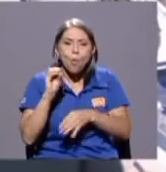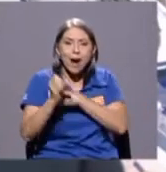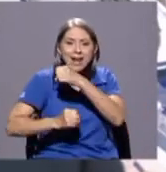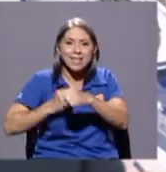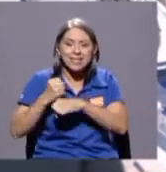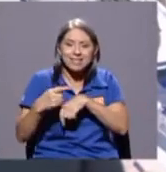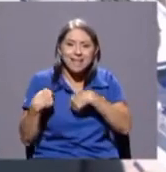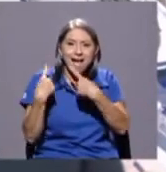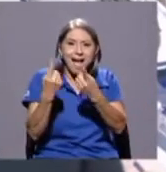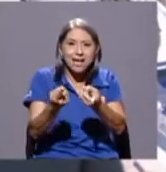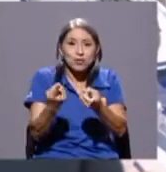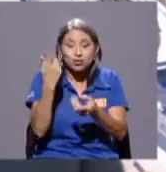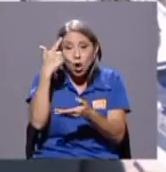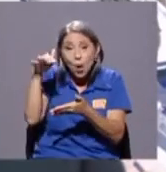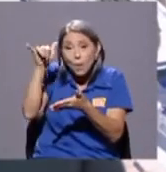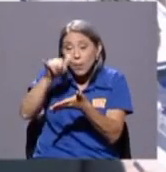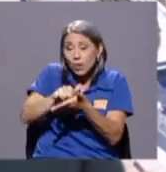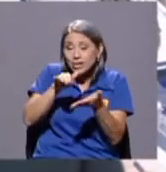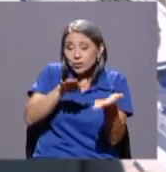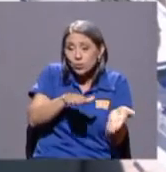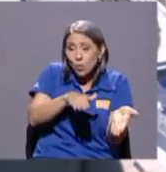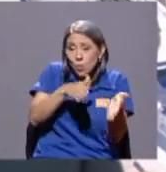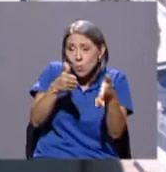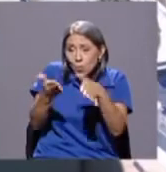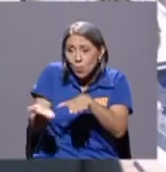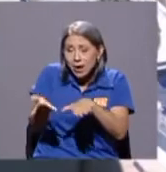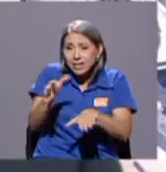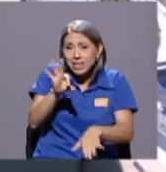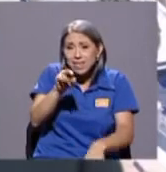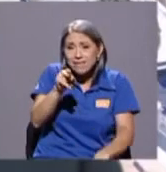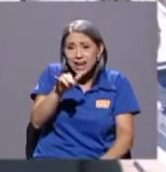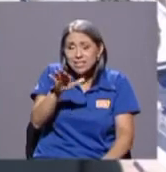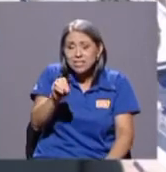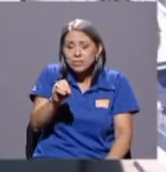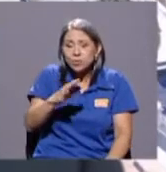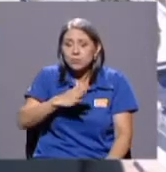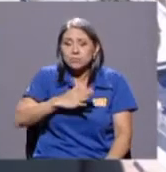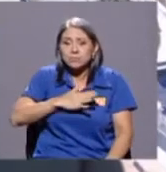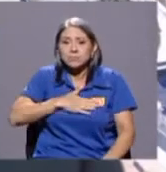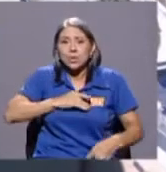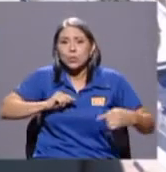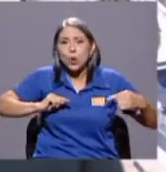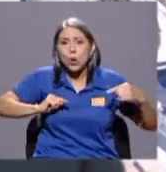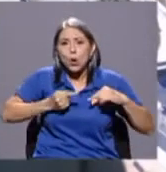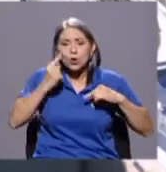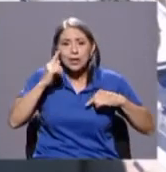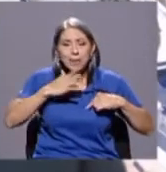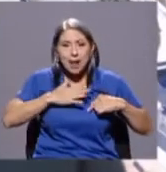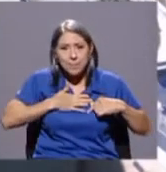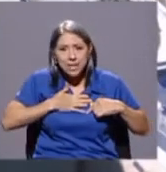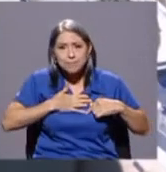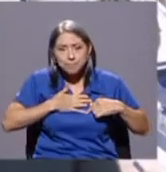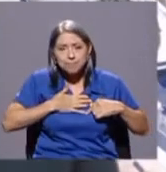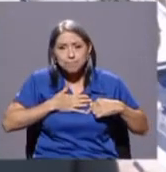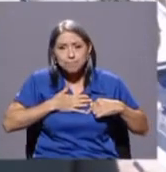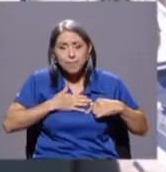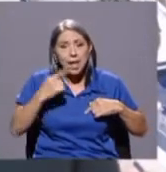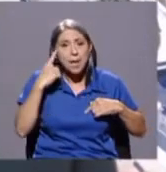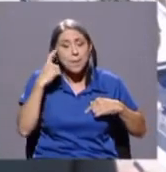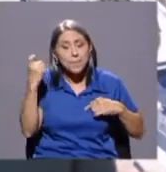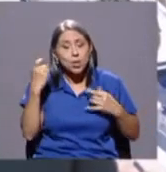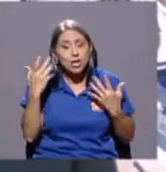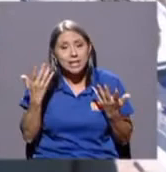partida de Francisco para mí ha sido muy dolorosa porque perdí